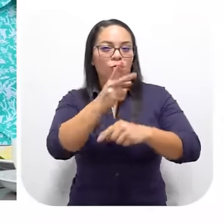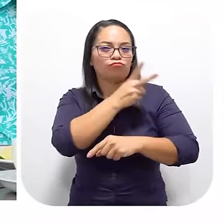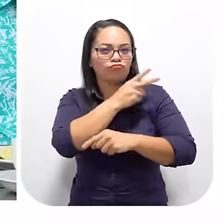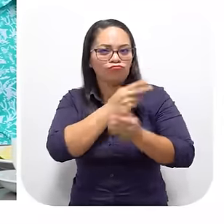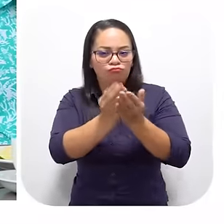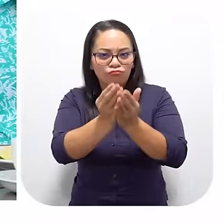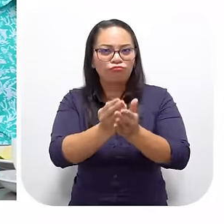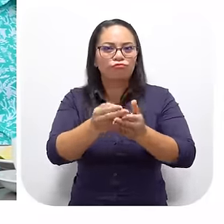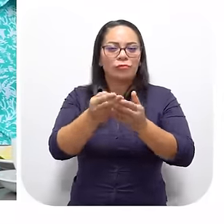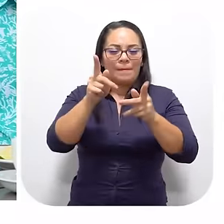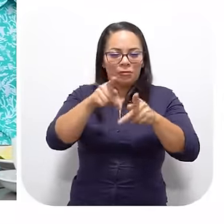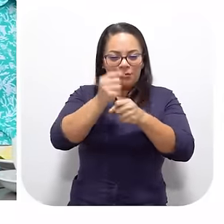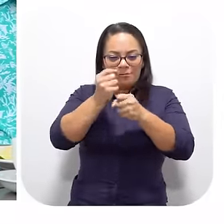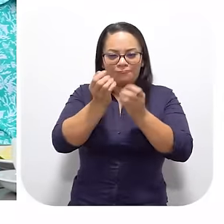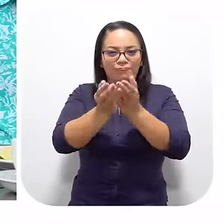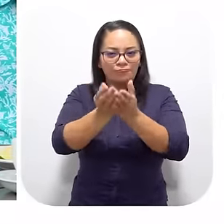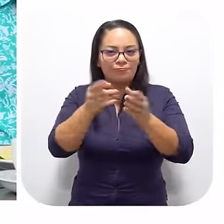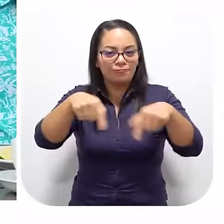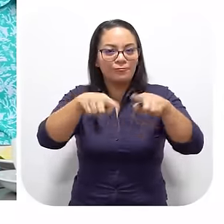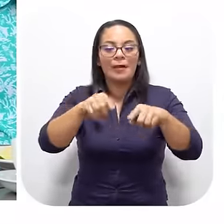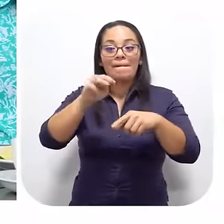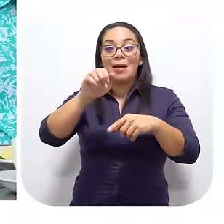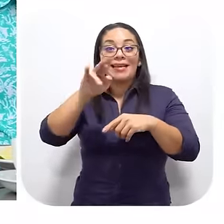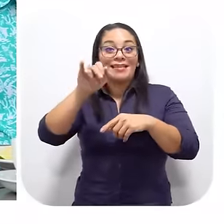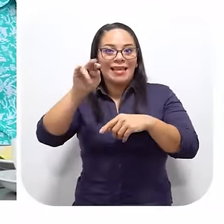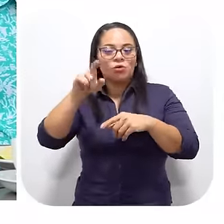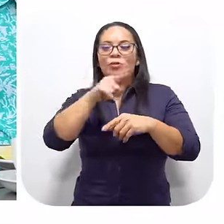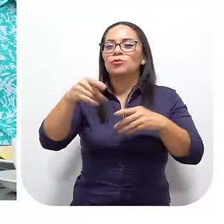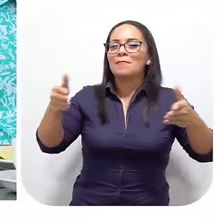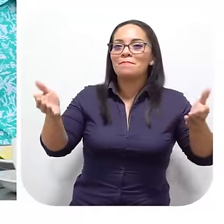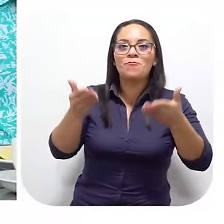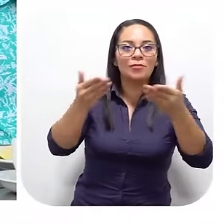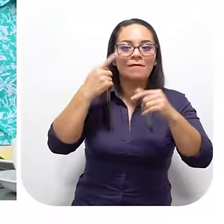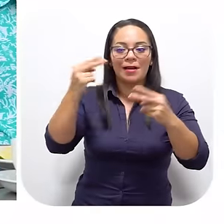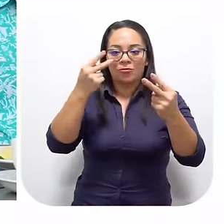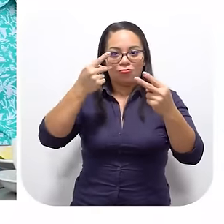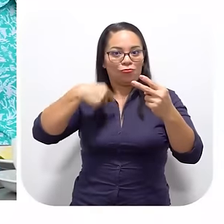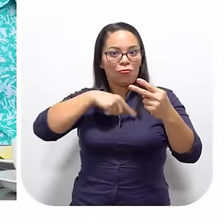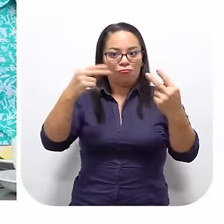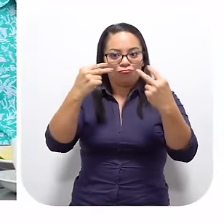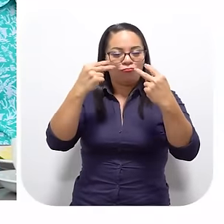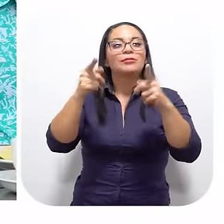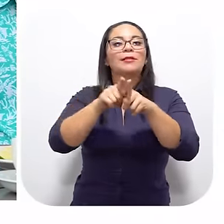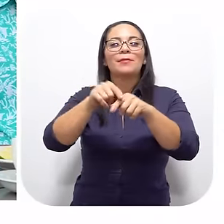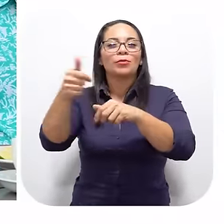capitanes Marineros Entonces Ellos se motivan Al ver A nosotros A nuestras familias Compañeros de trabajo